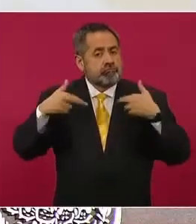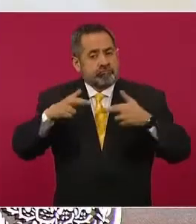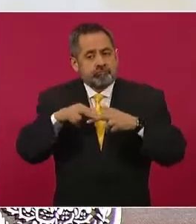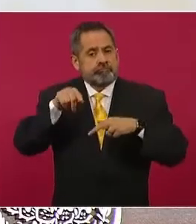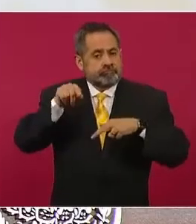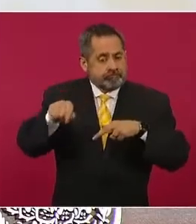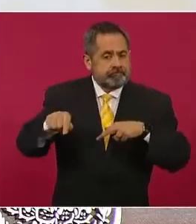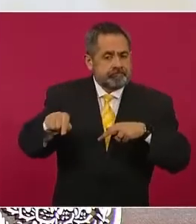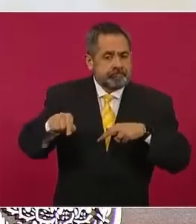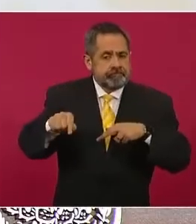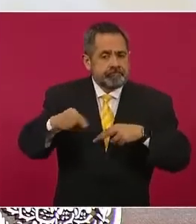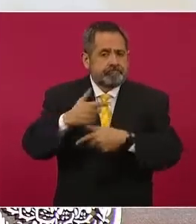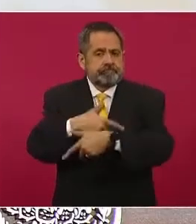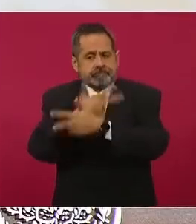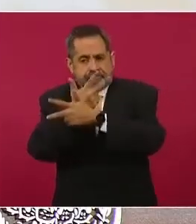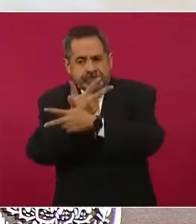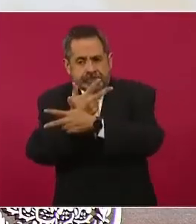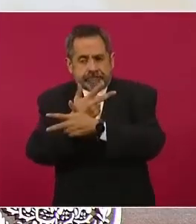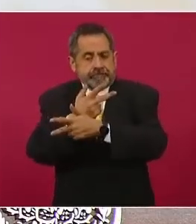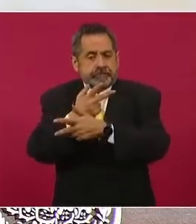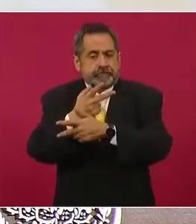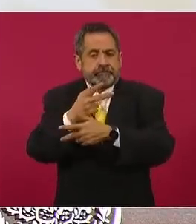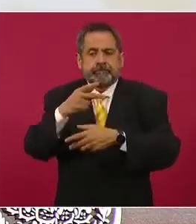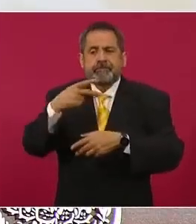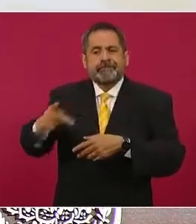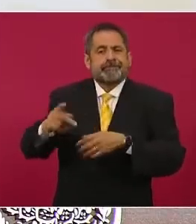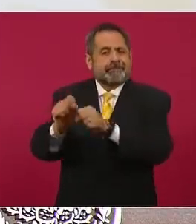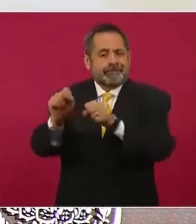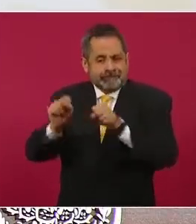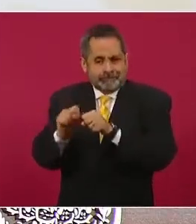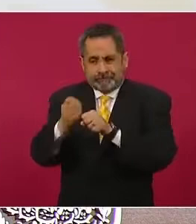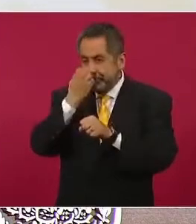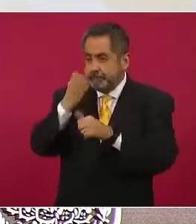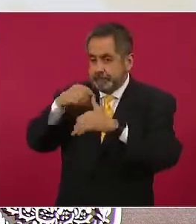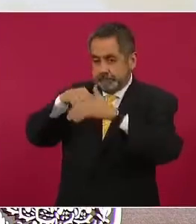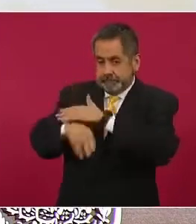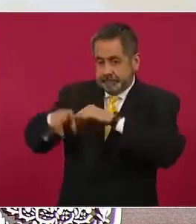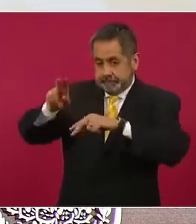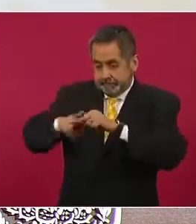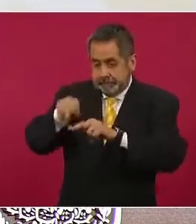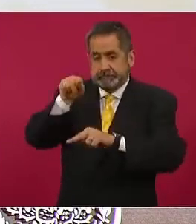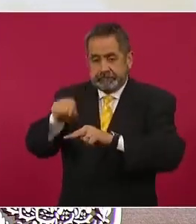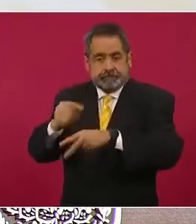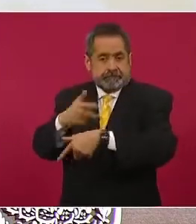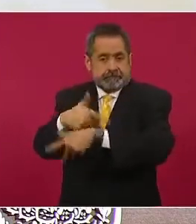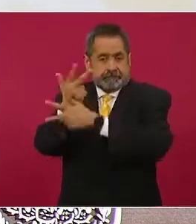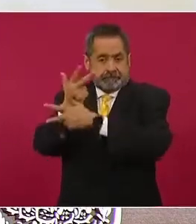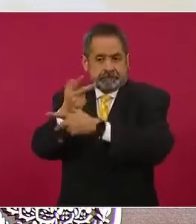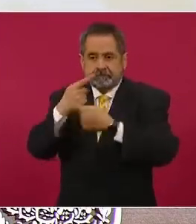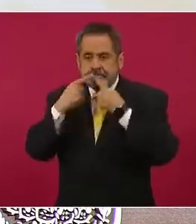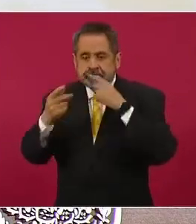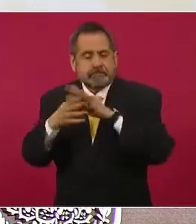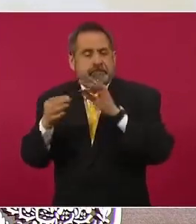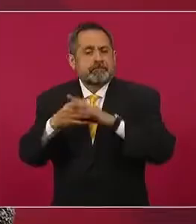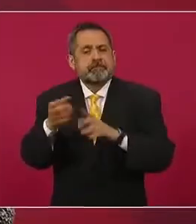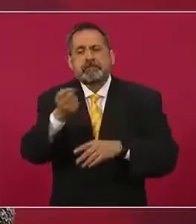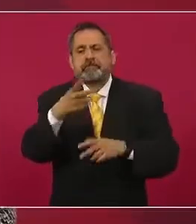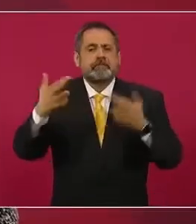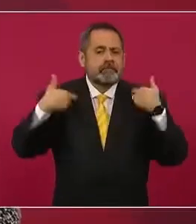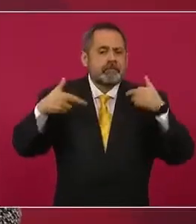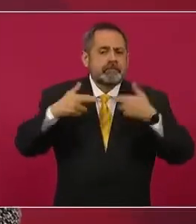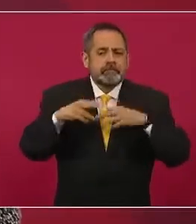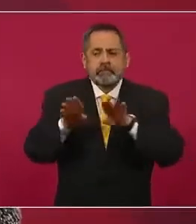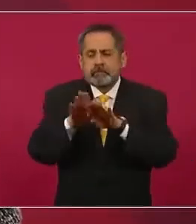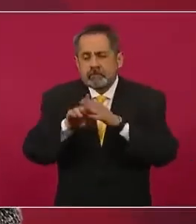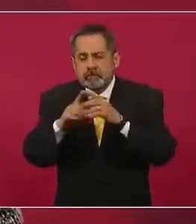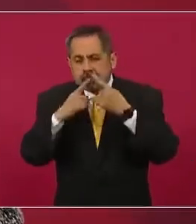de manera virtual desde su salón o en lo que se refiere a las escuelas. Y los maestros, bueno, también hemos